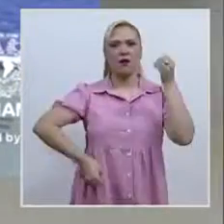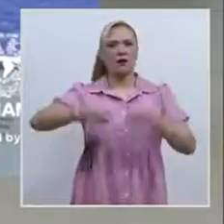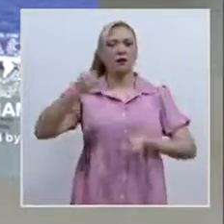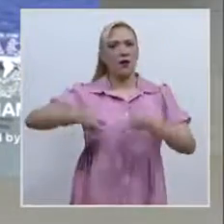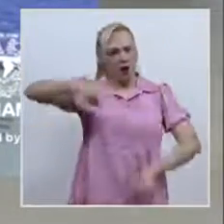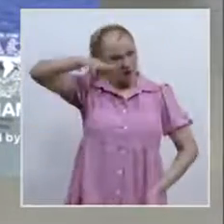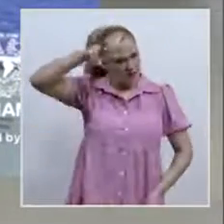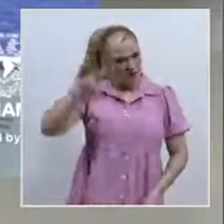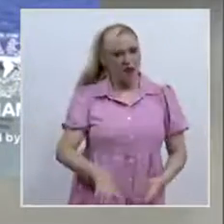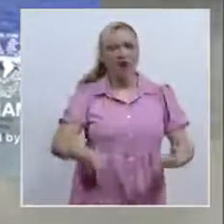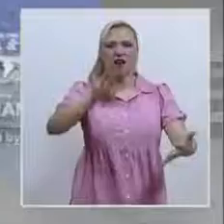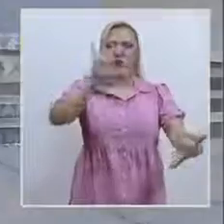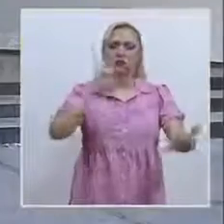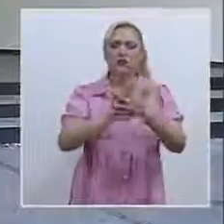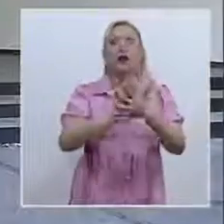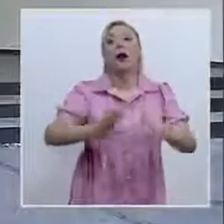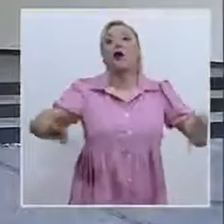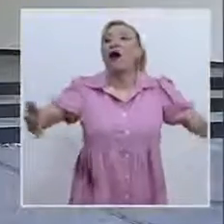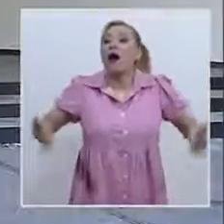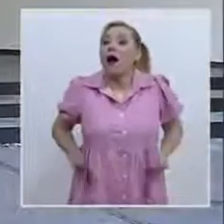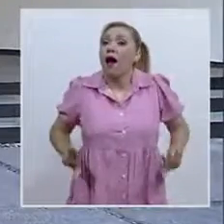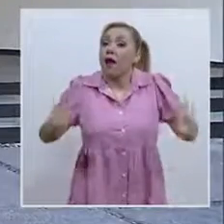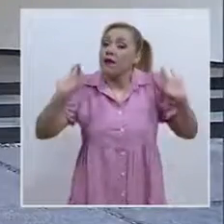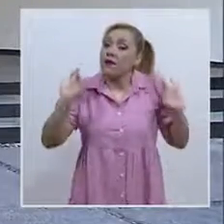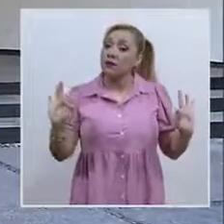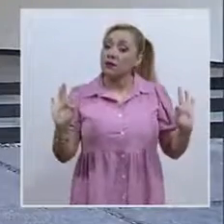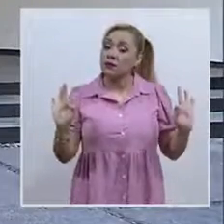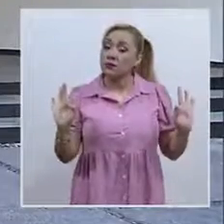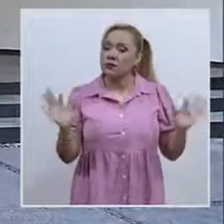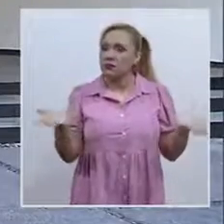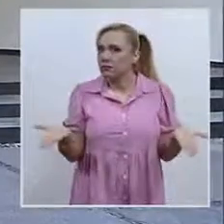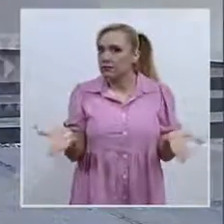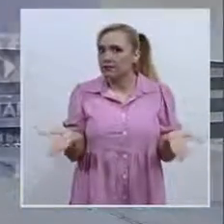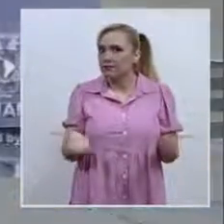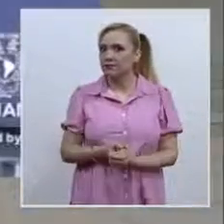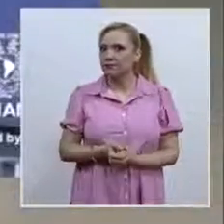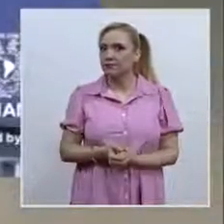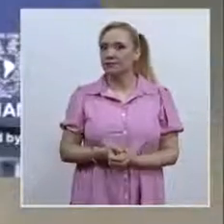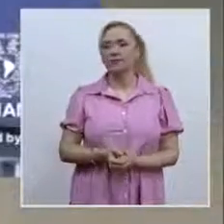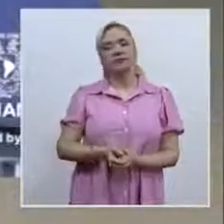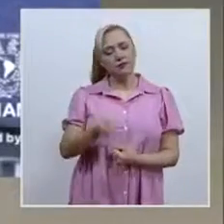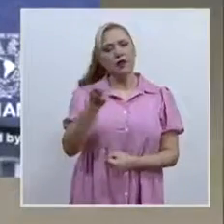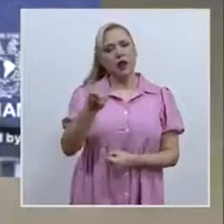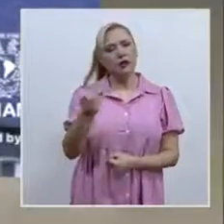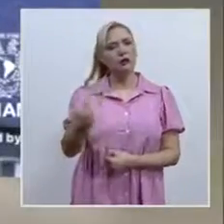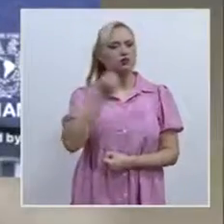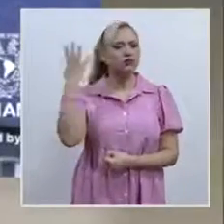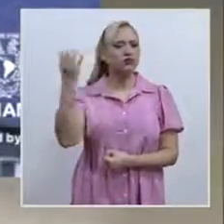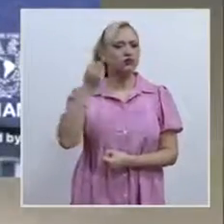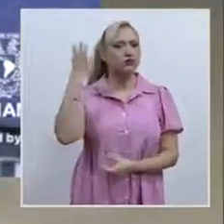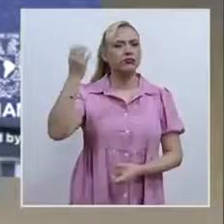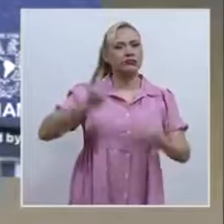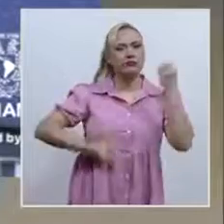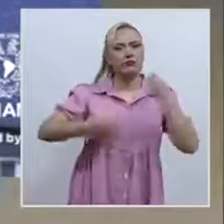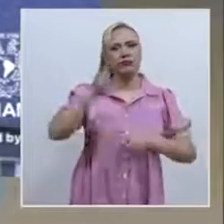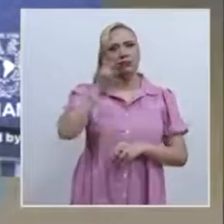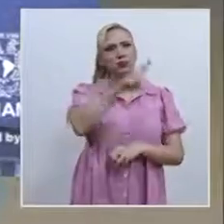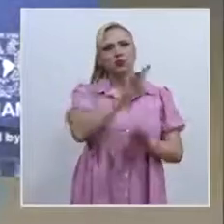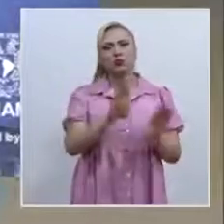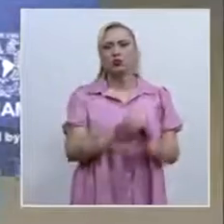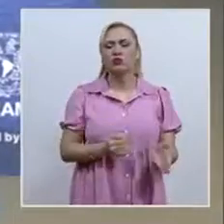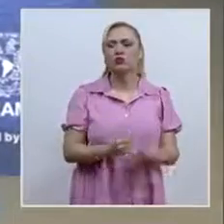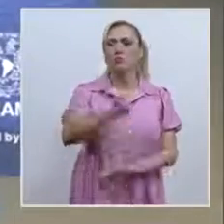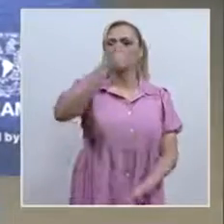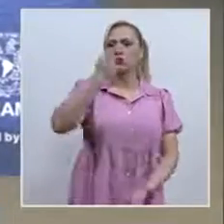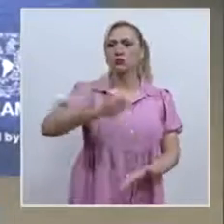adecuadamente. En foro en el Instituto de Investigaciones Jurídicas de la UNAM subrayaron el desarrollo jurisprudencial de la Corte Interamericana